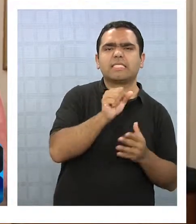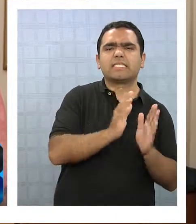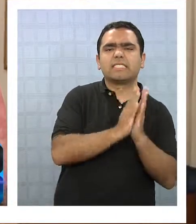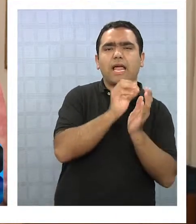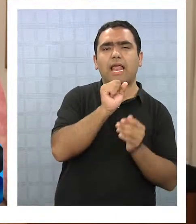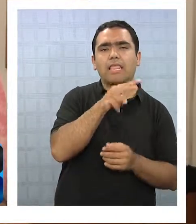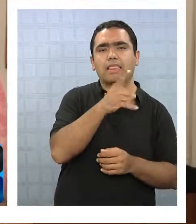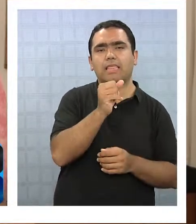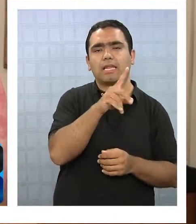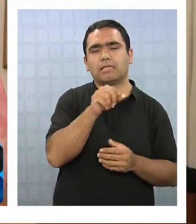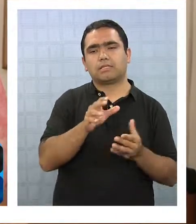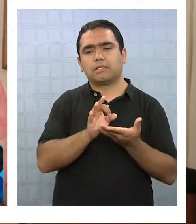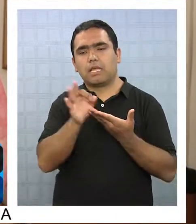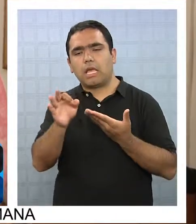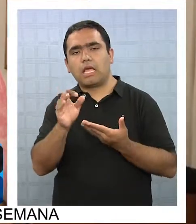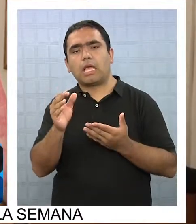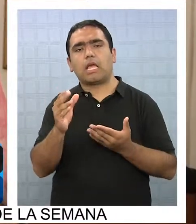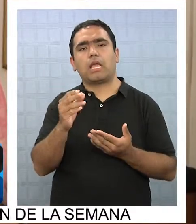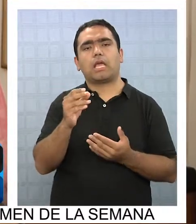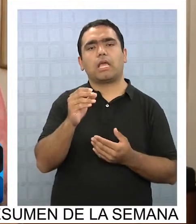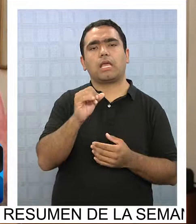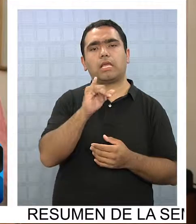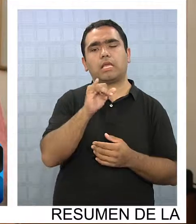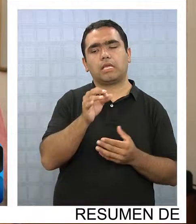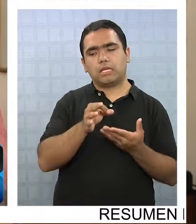Cartagena de India, Isla Barú,